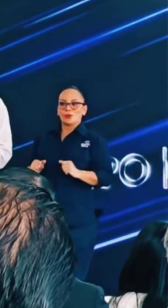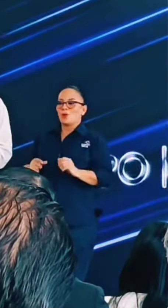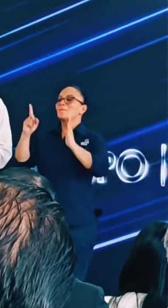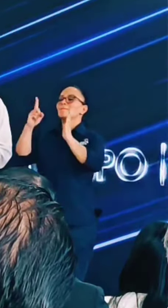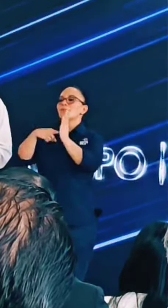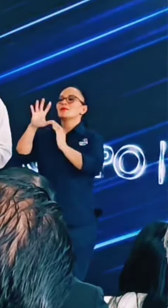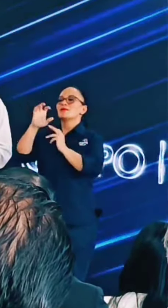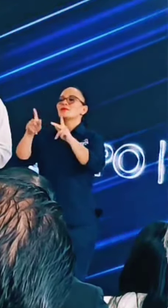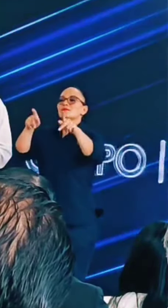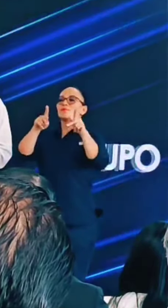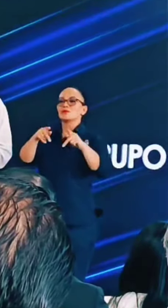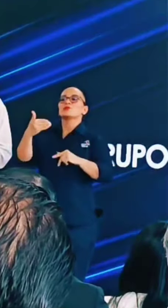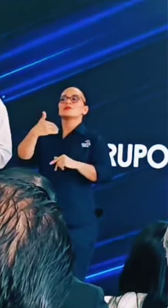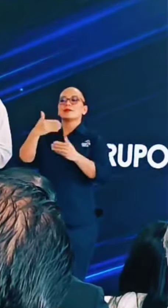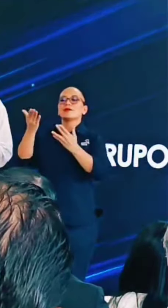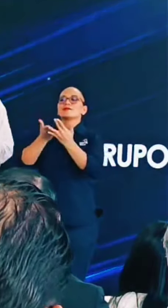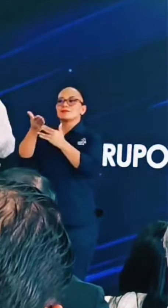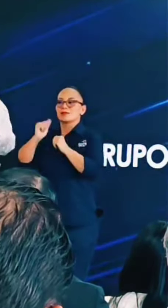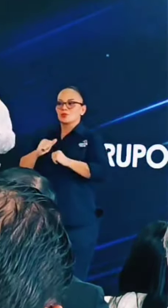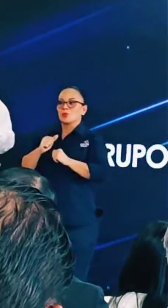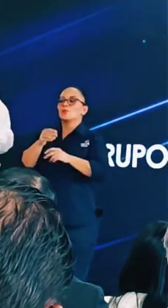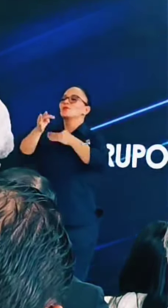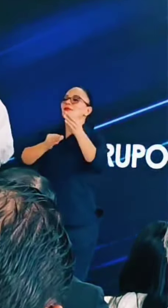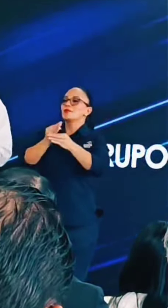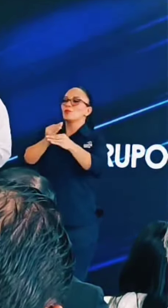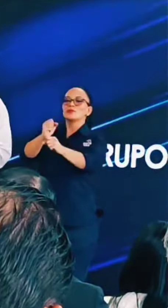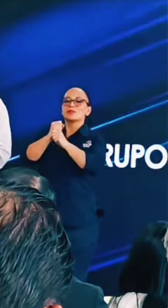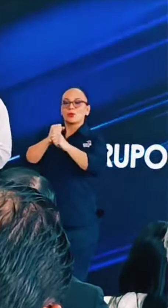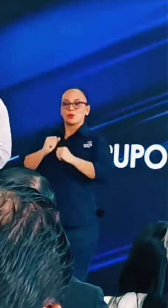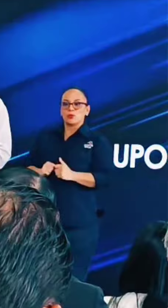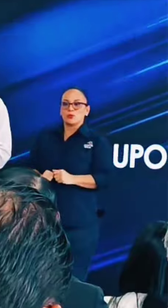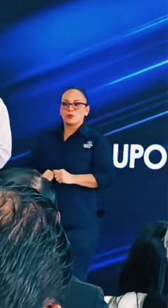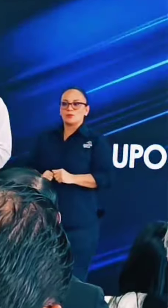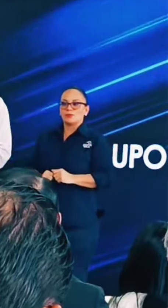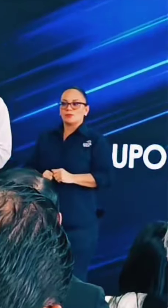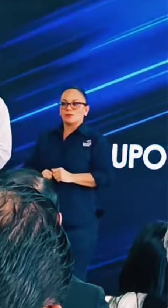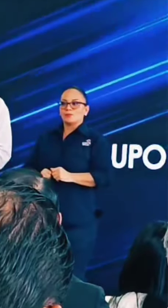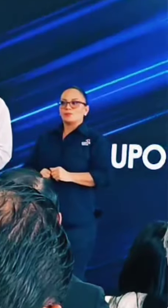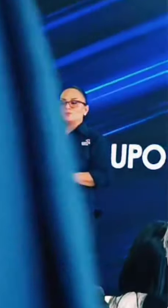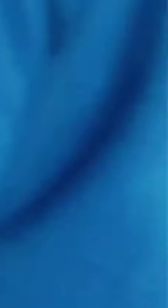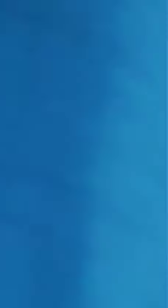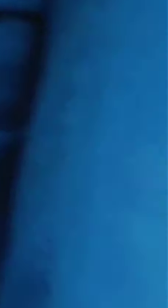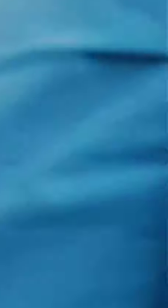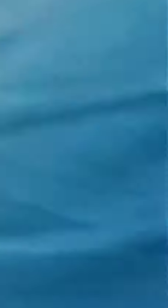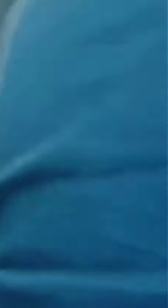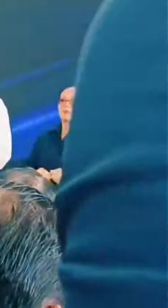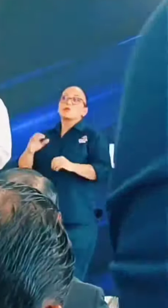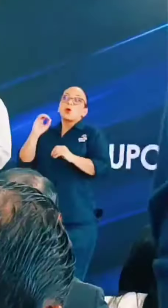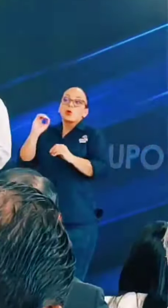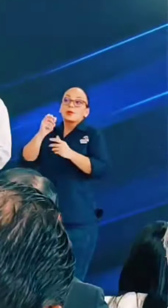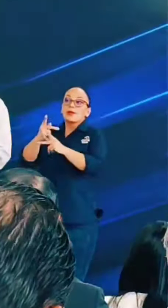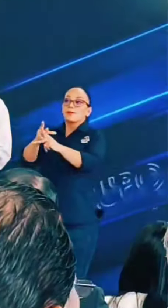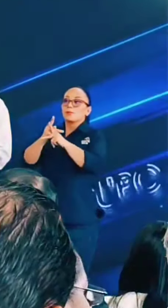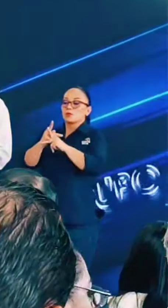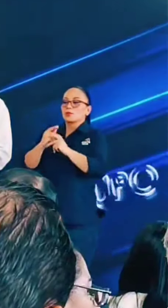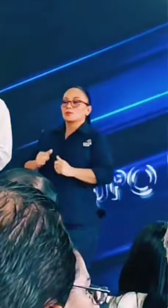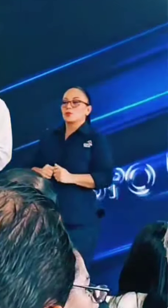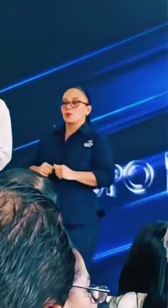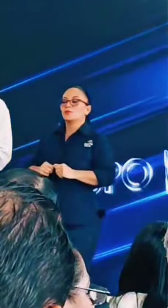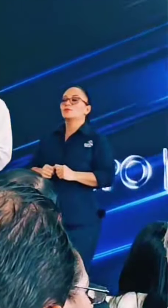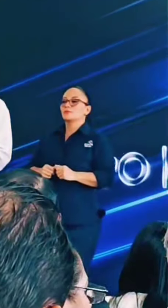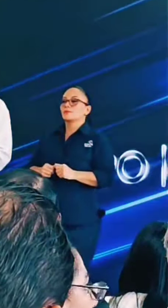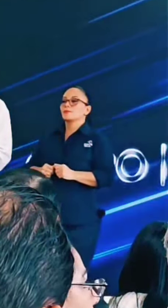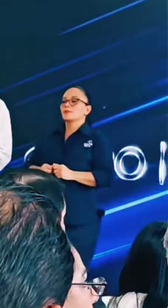1.500 personas tengan acceso a este tipo de seguros? O de la protección que